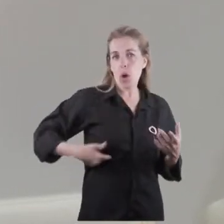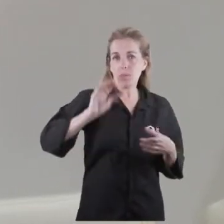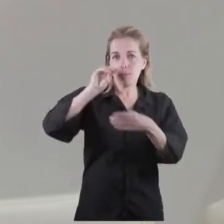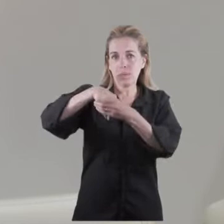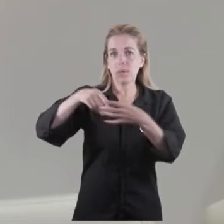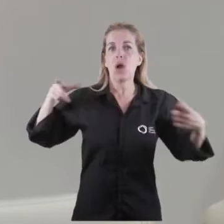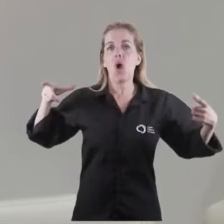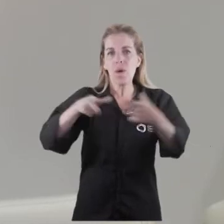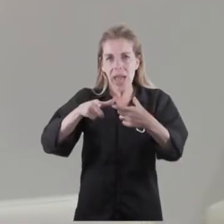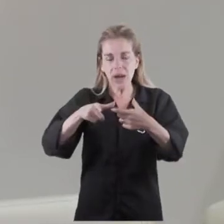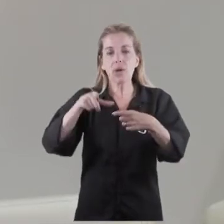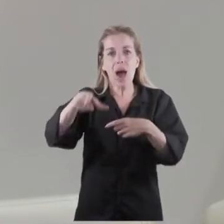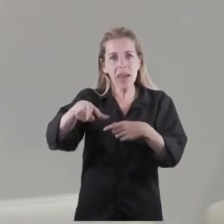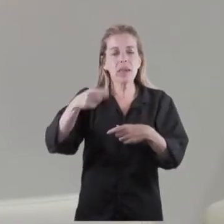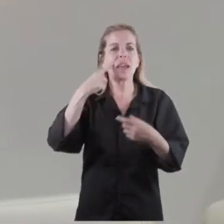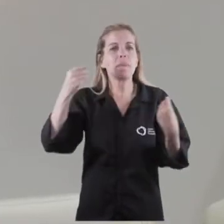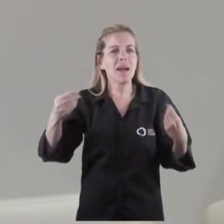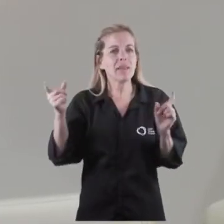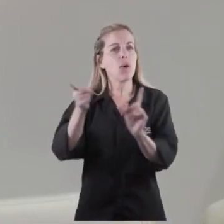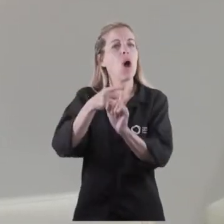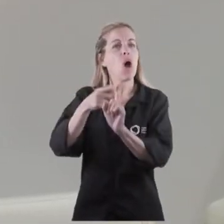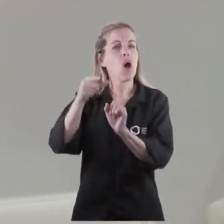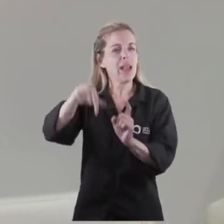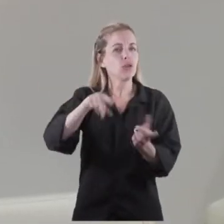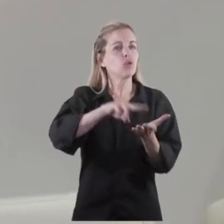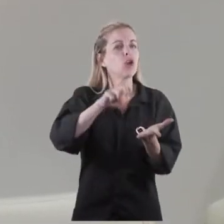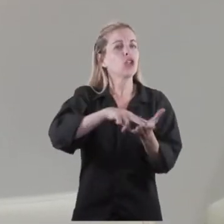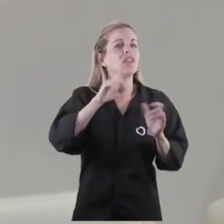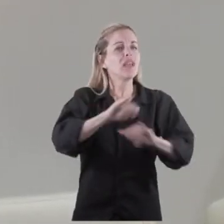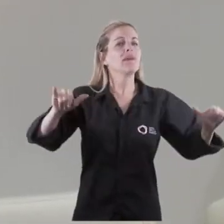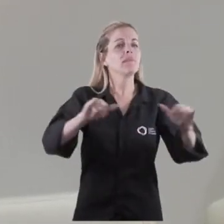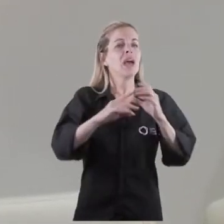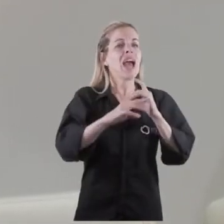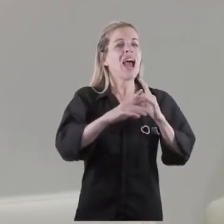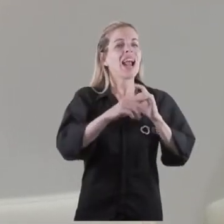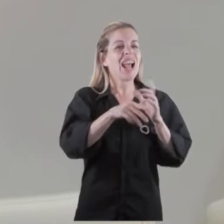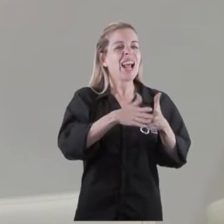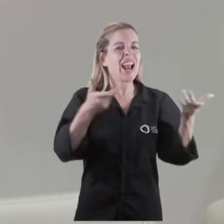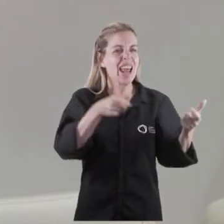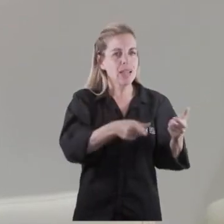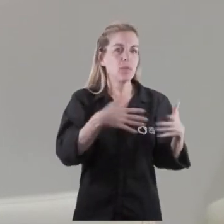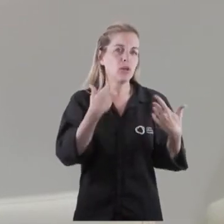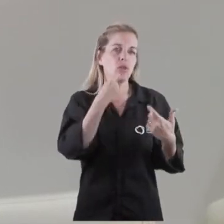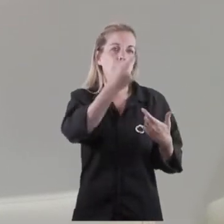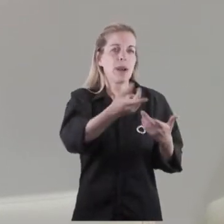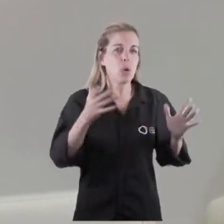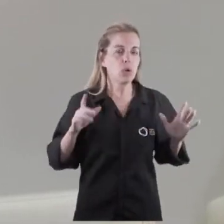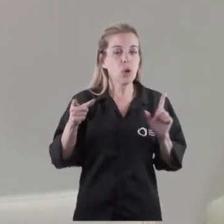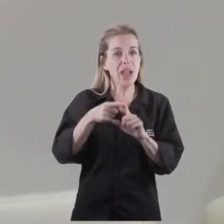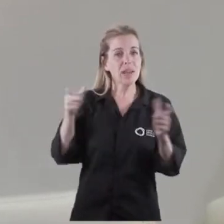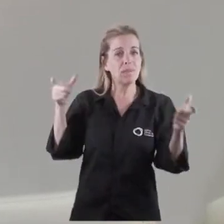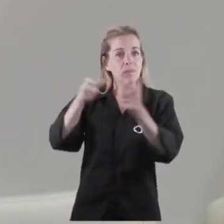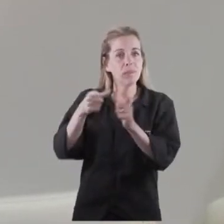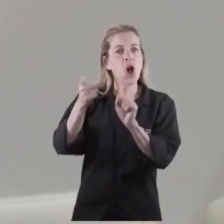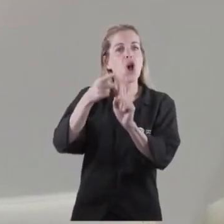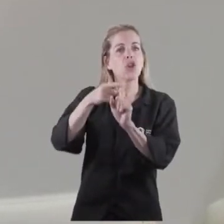el que hubo contactos con, esta es una noticia que publicó el Diario Clarín, por eso te la consulto, hubo contactos con Gerardo